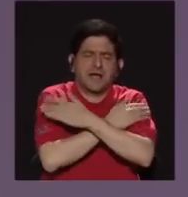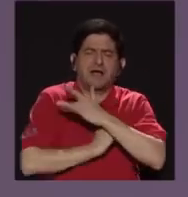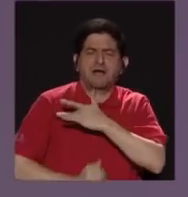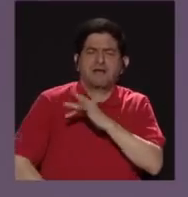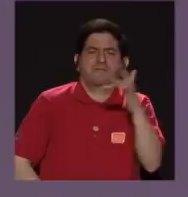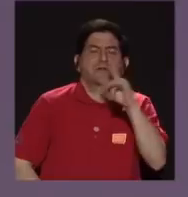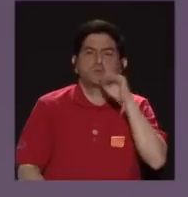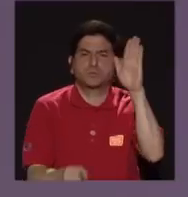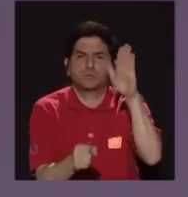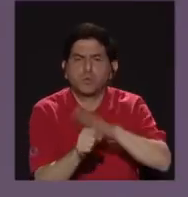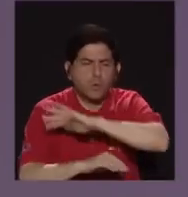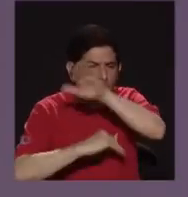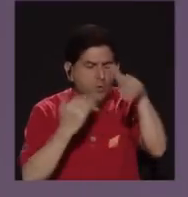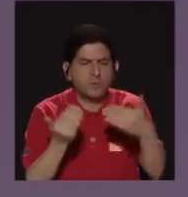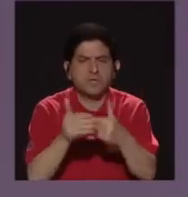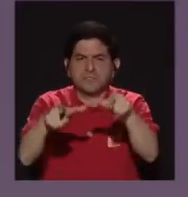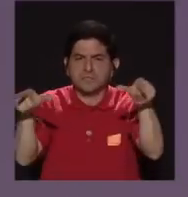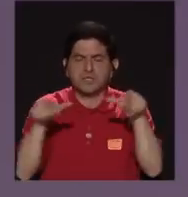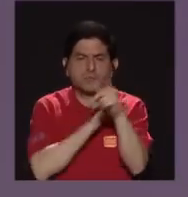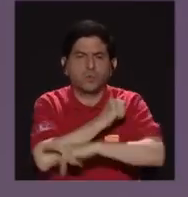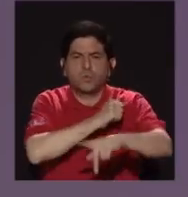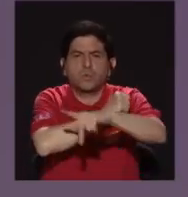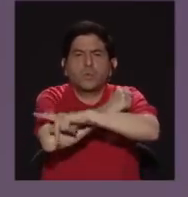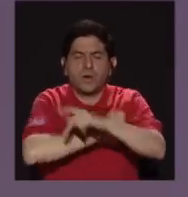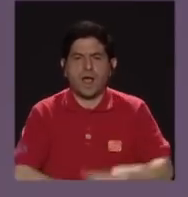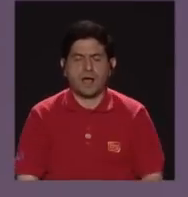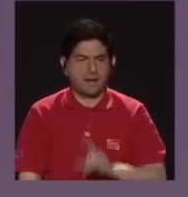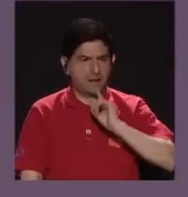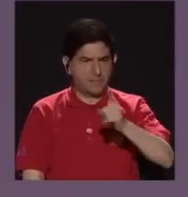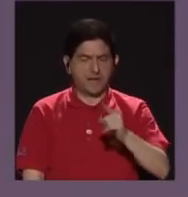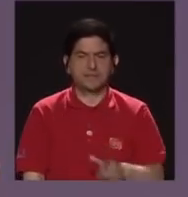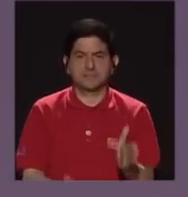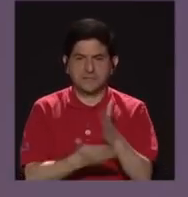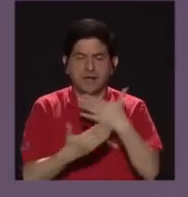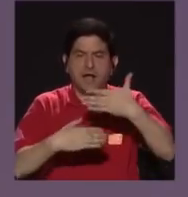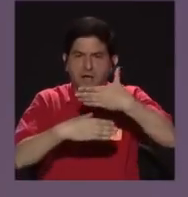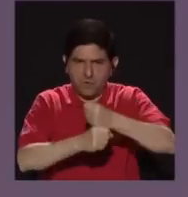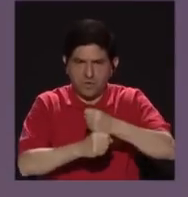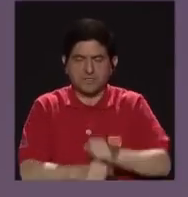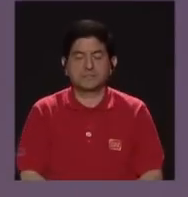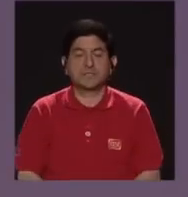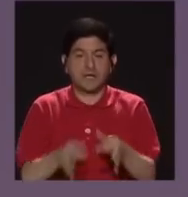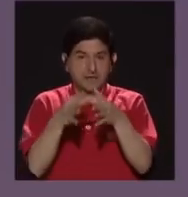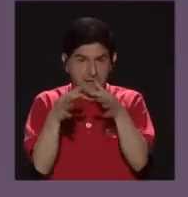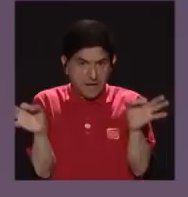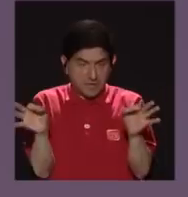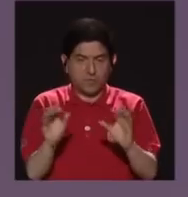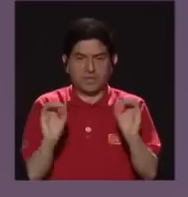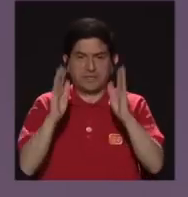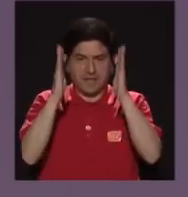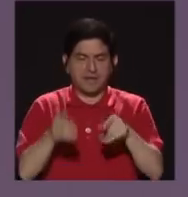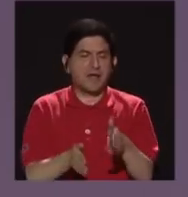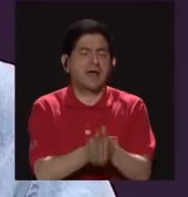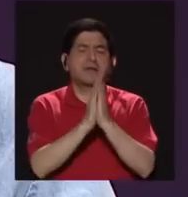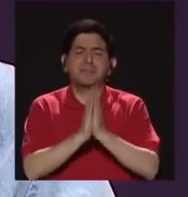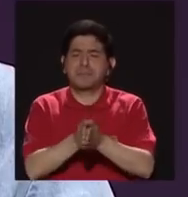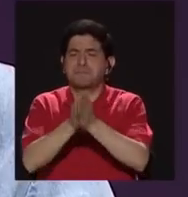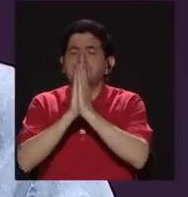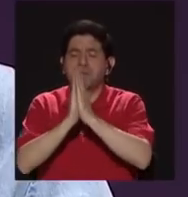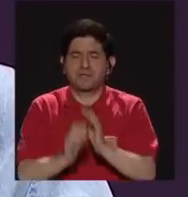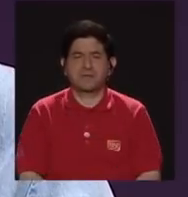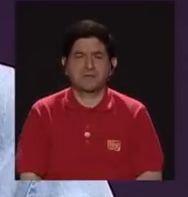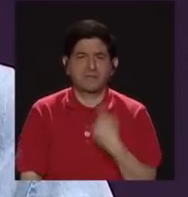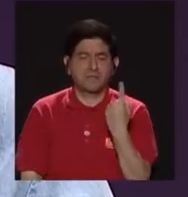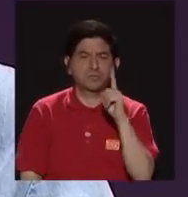comprometidas de todos los rincones del país para decir, hagamos algo y gratuitamente, nadie estaba ahí pidiendo nada más